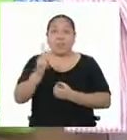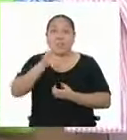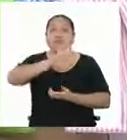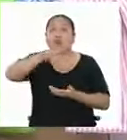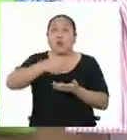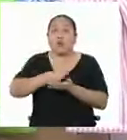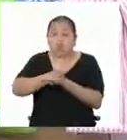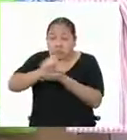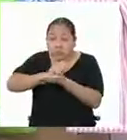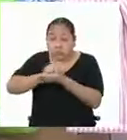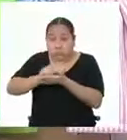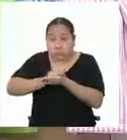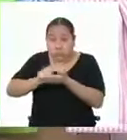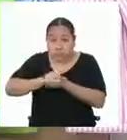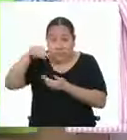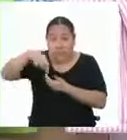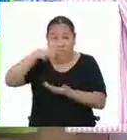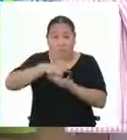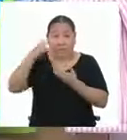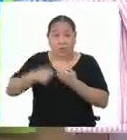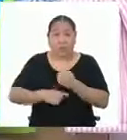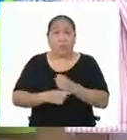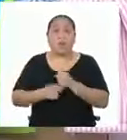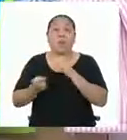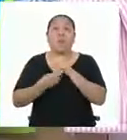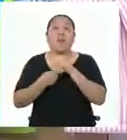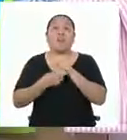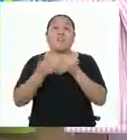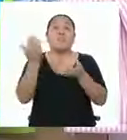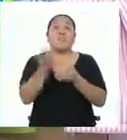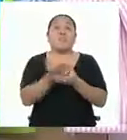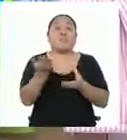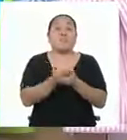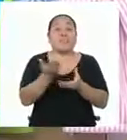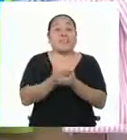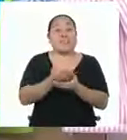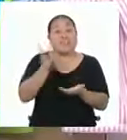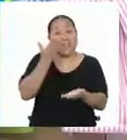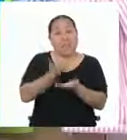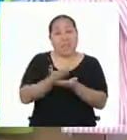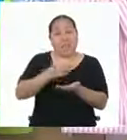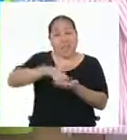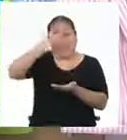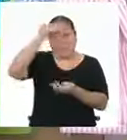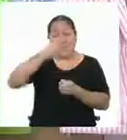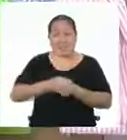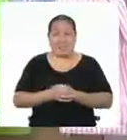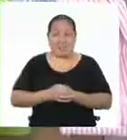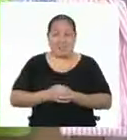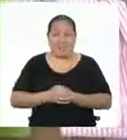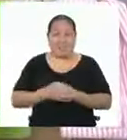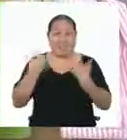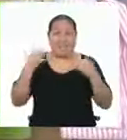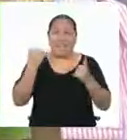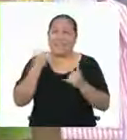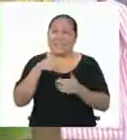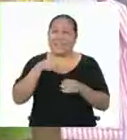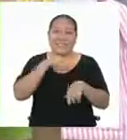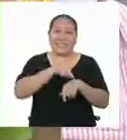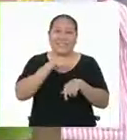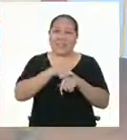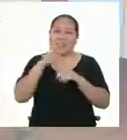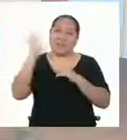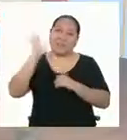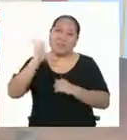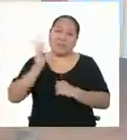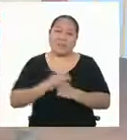notas que hayan tomado sobre el programa de hoy en sus portafolios de aprendizaje. Ahora sí, llegó el momento de